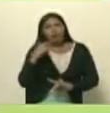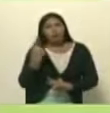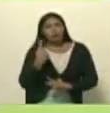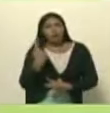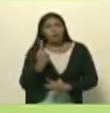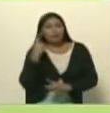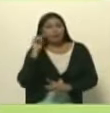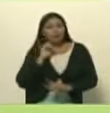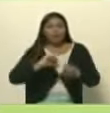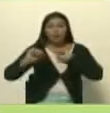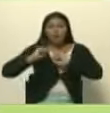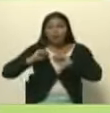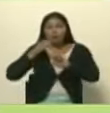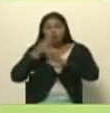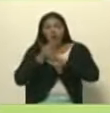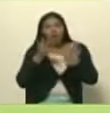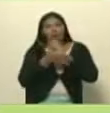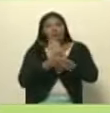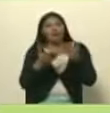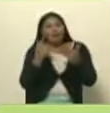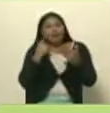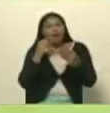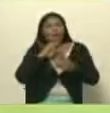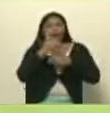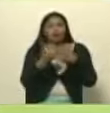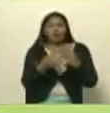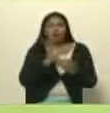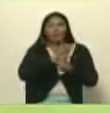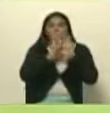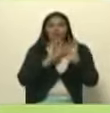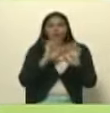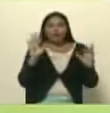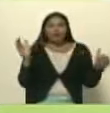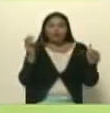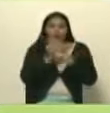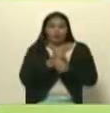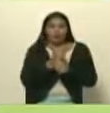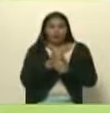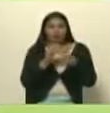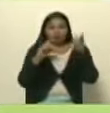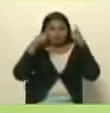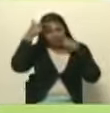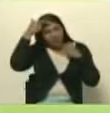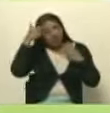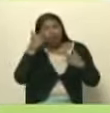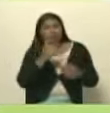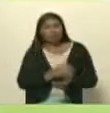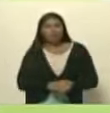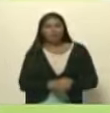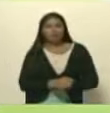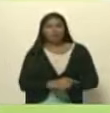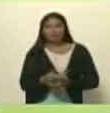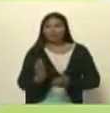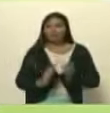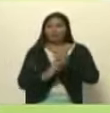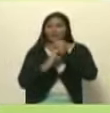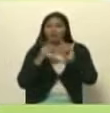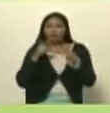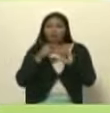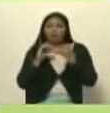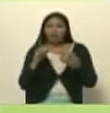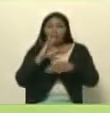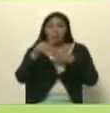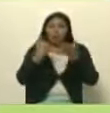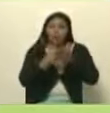se movilizó en función de su proyecto y de rescatar a Chávez que lideró incluso una